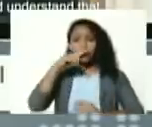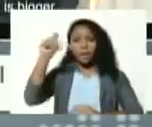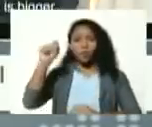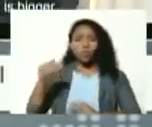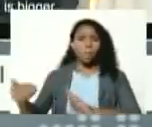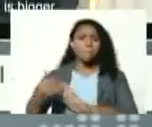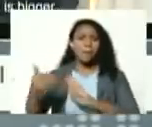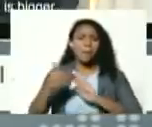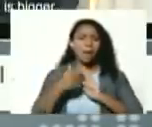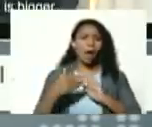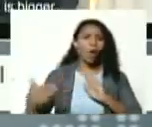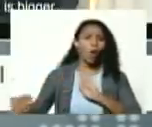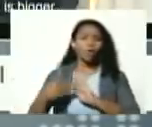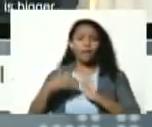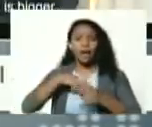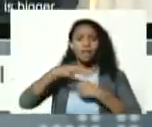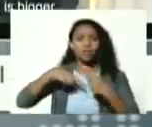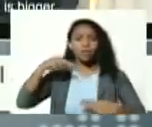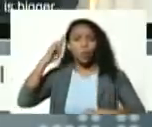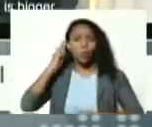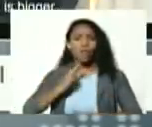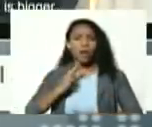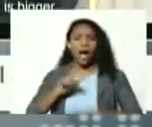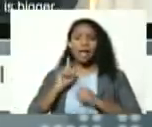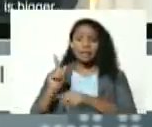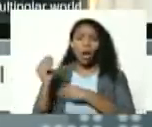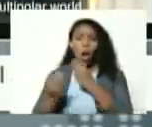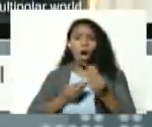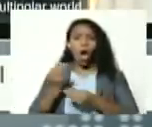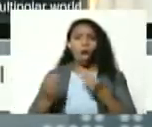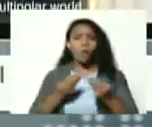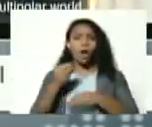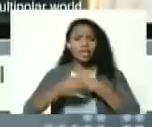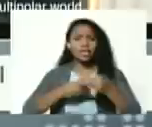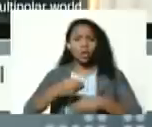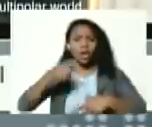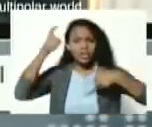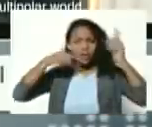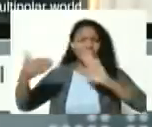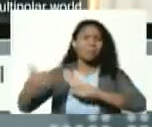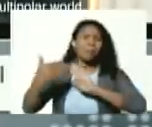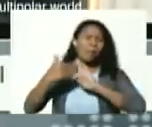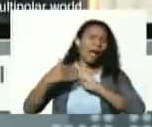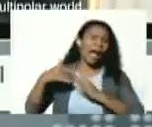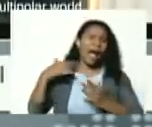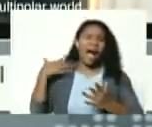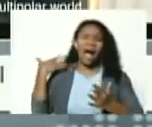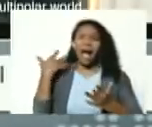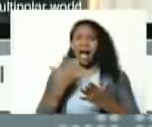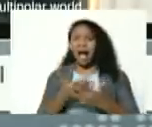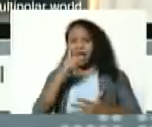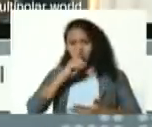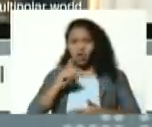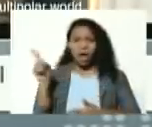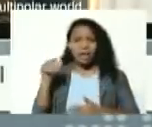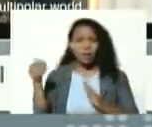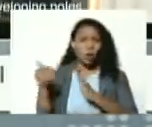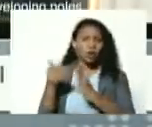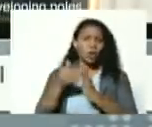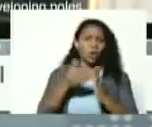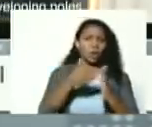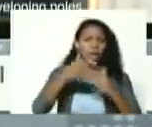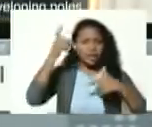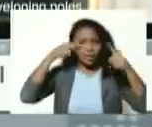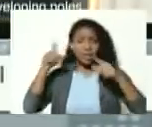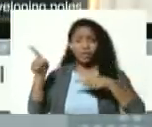contra la revolución bolivariana así como hubo contra Hugo Chávez durante años ante la campaña de